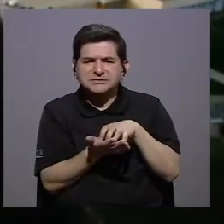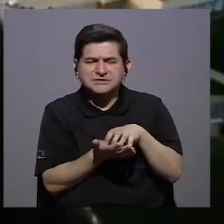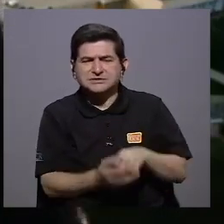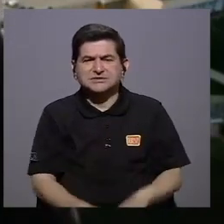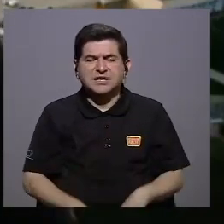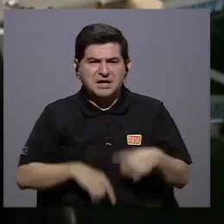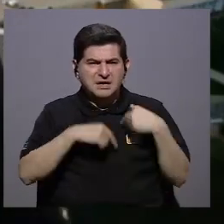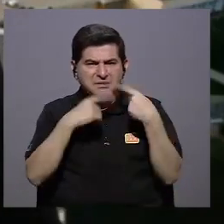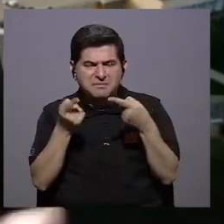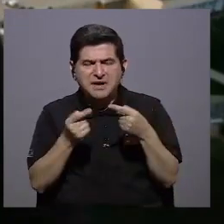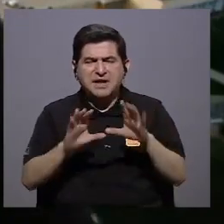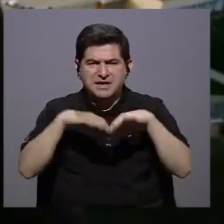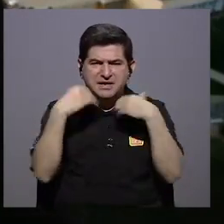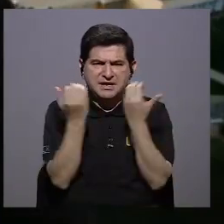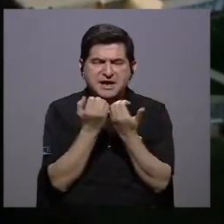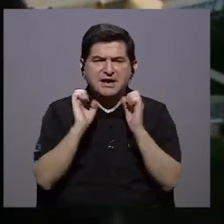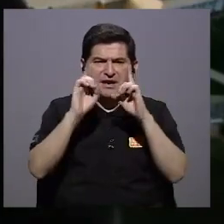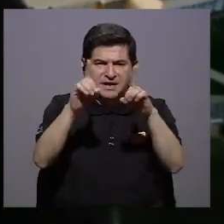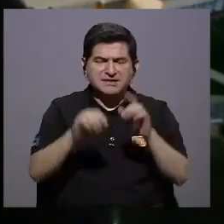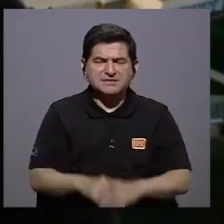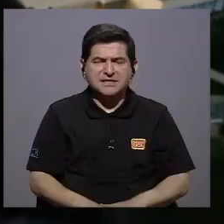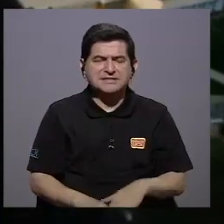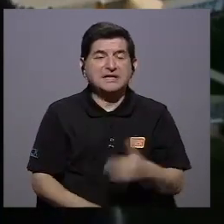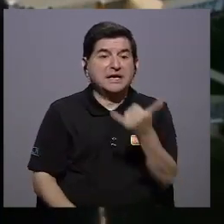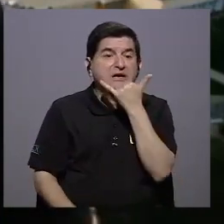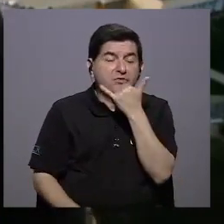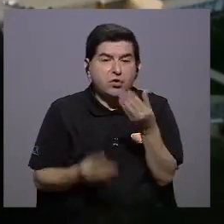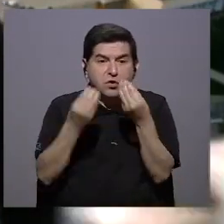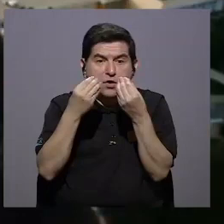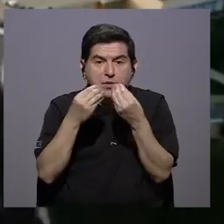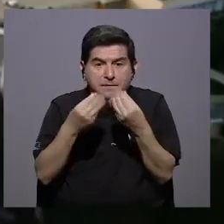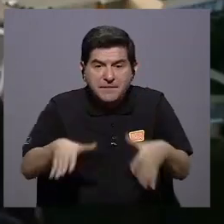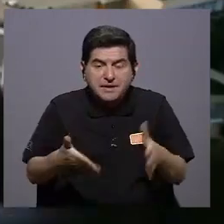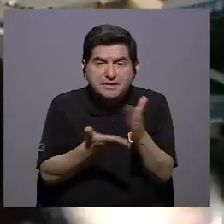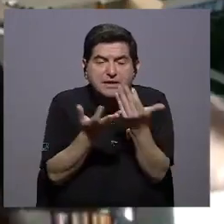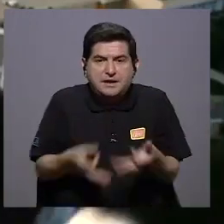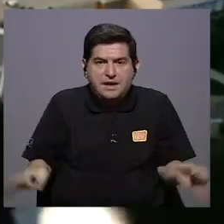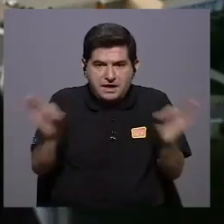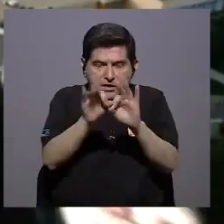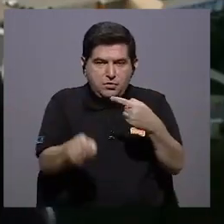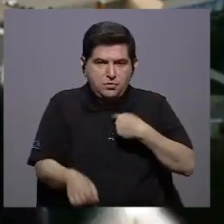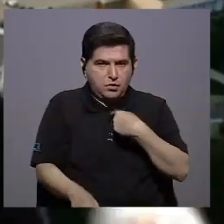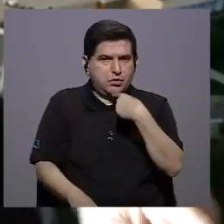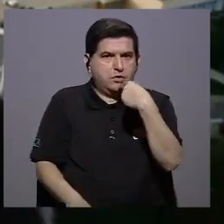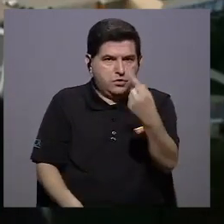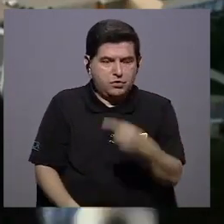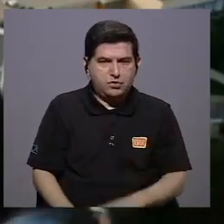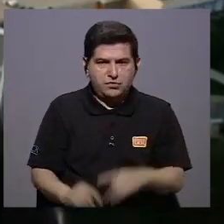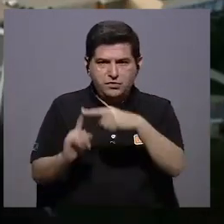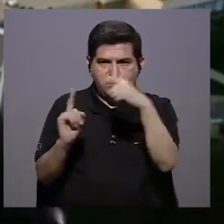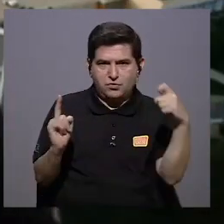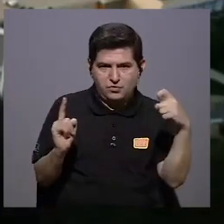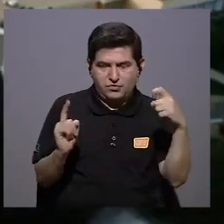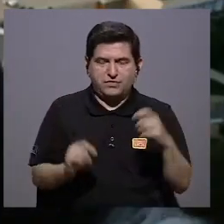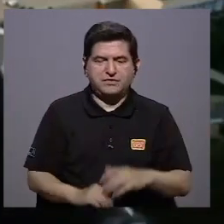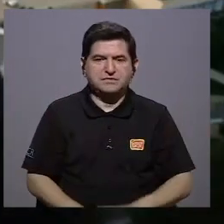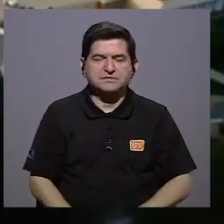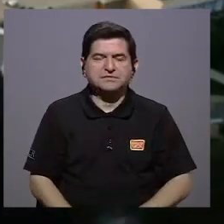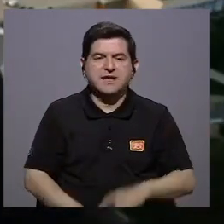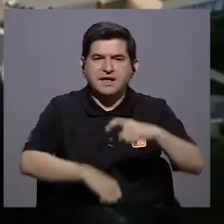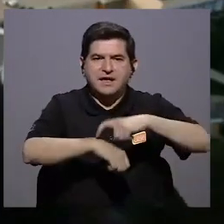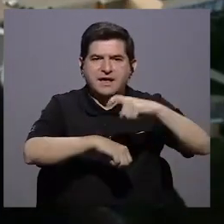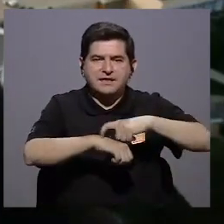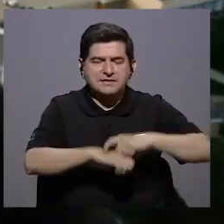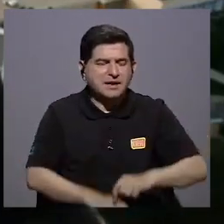la presencialidad de la educación sería un error porque estamos perdiendo algo fundamental esto lo digo desde desde los estudios desde